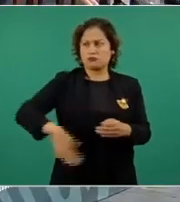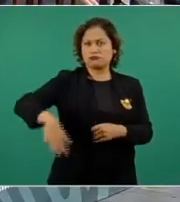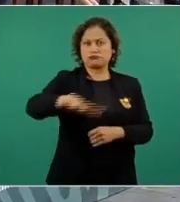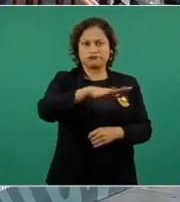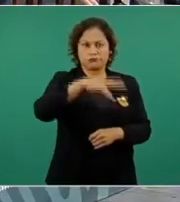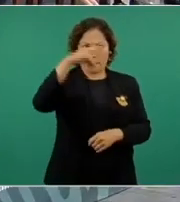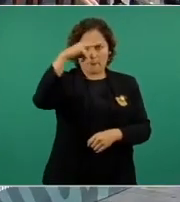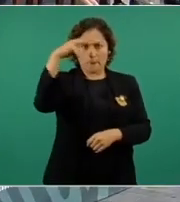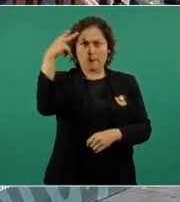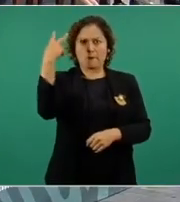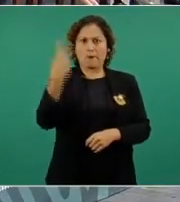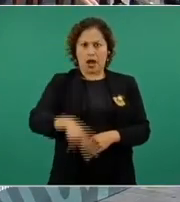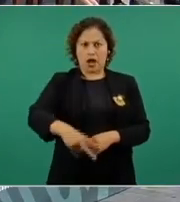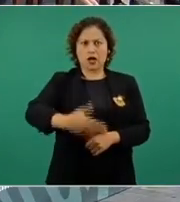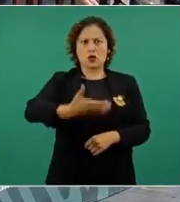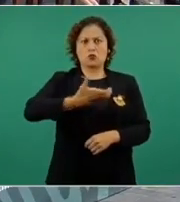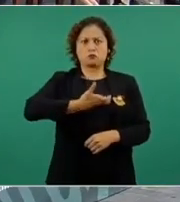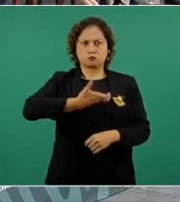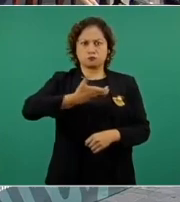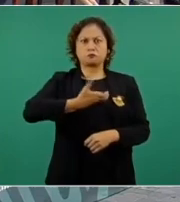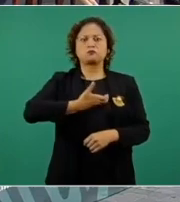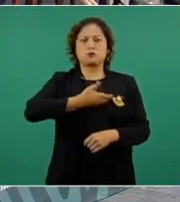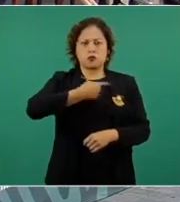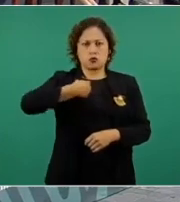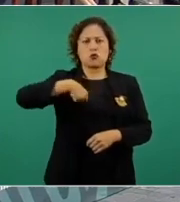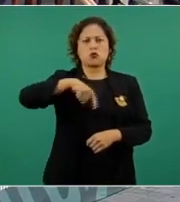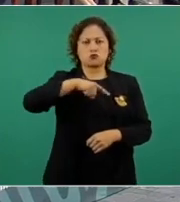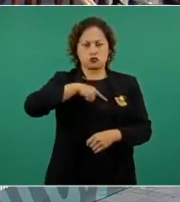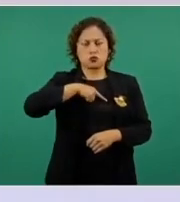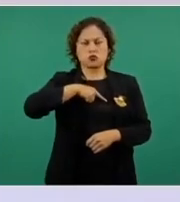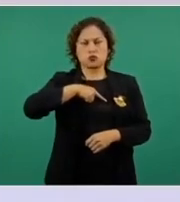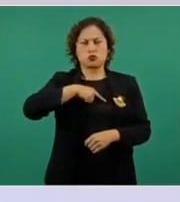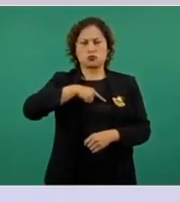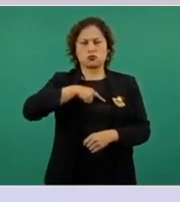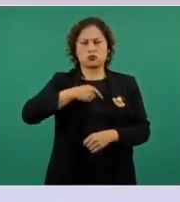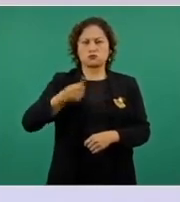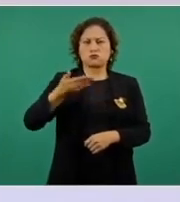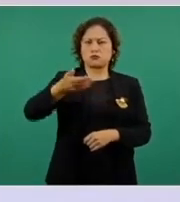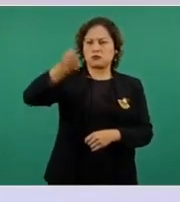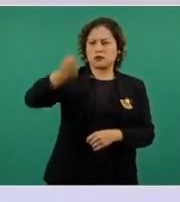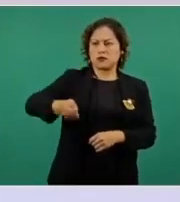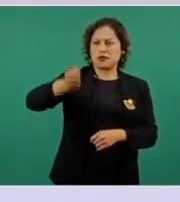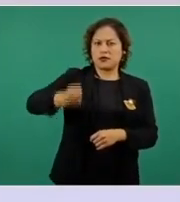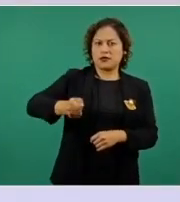enviamos un saludo al presidente Jimmy Carter,